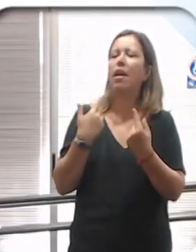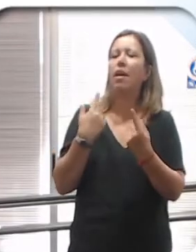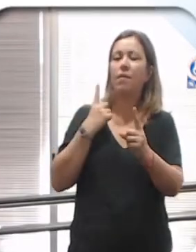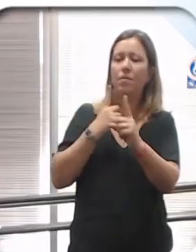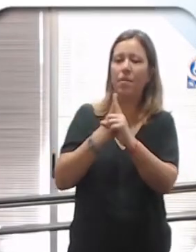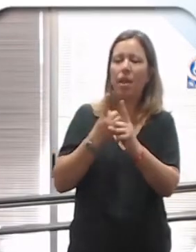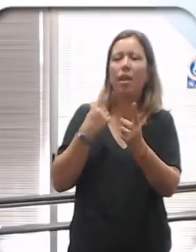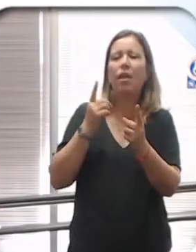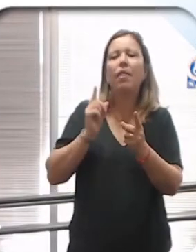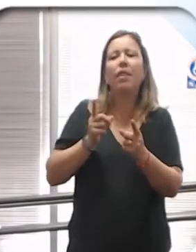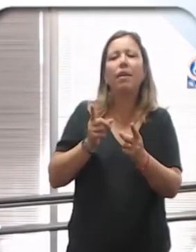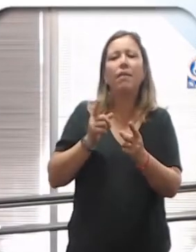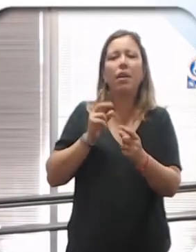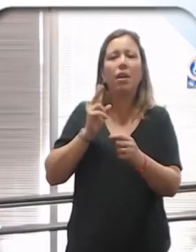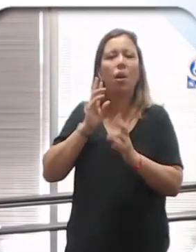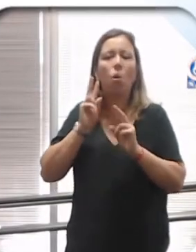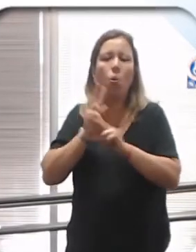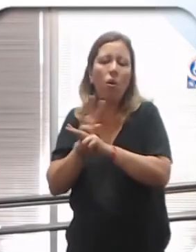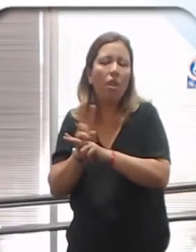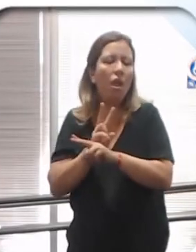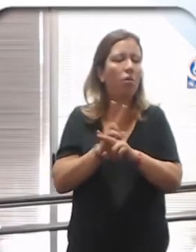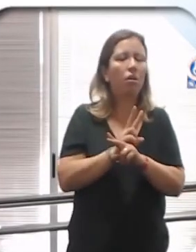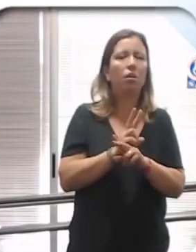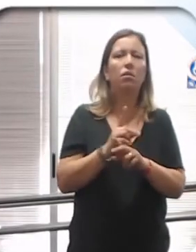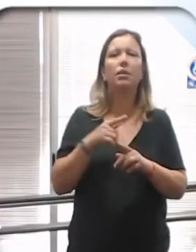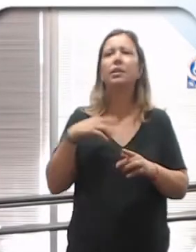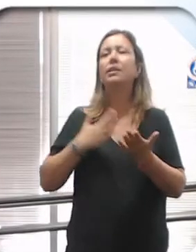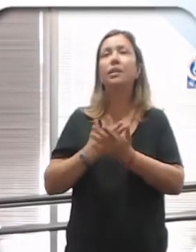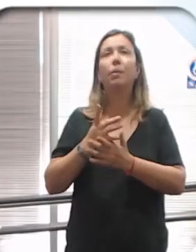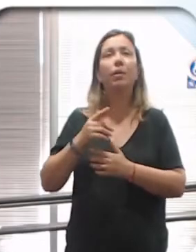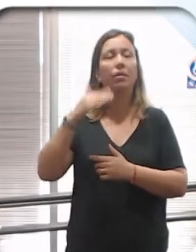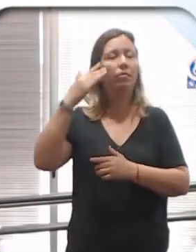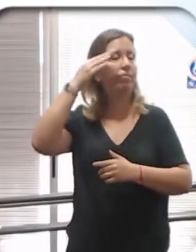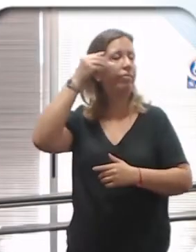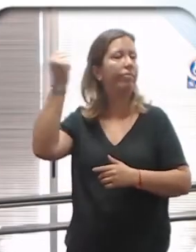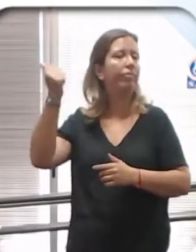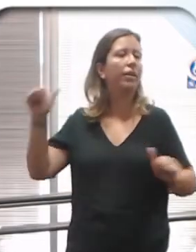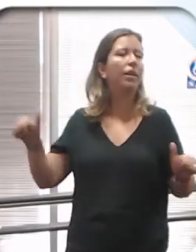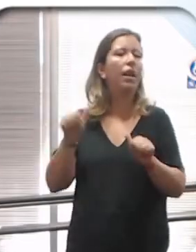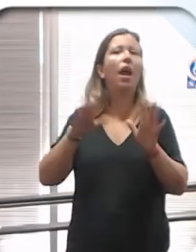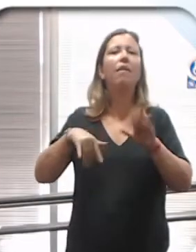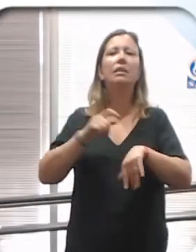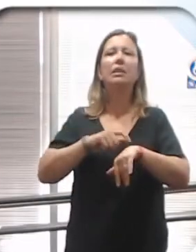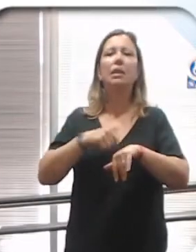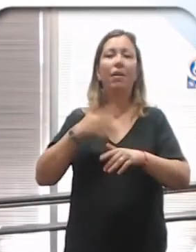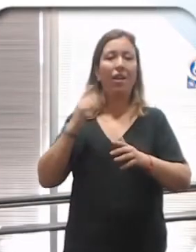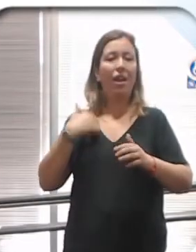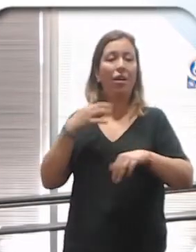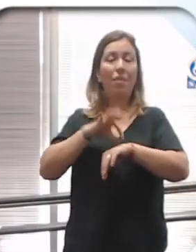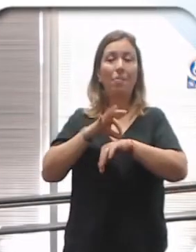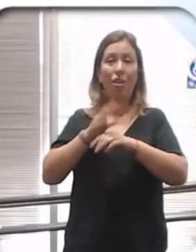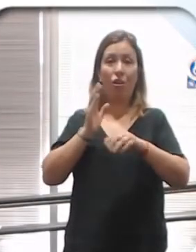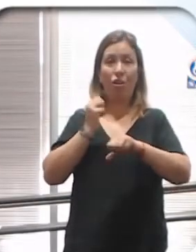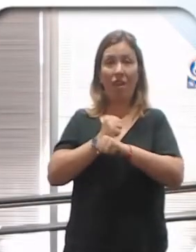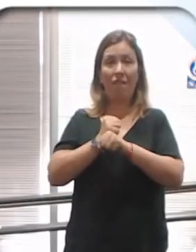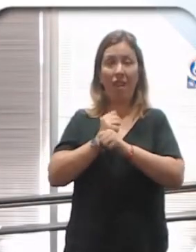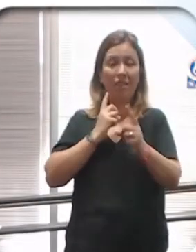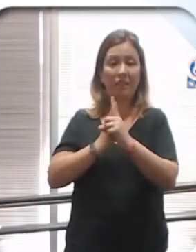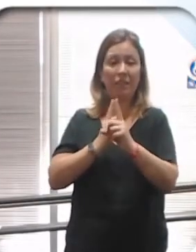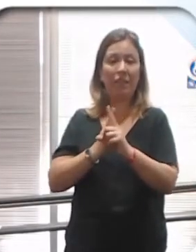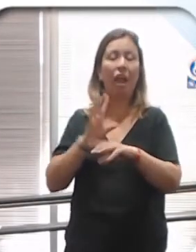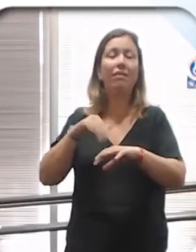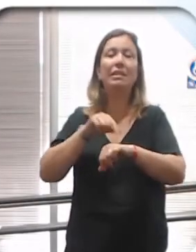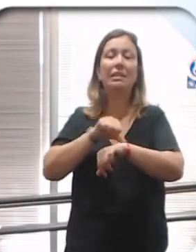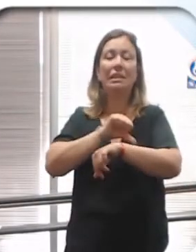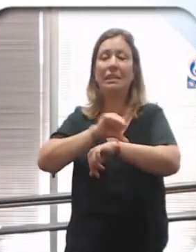de cuidar tal otra cosa. No lo hacemos. A veces los tiempos asistenciales nos complican en realidad.